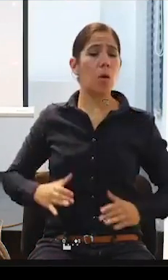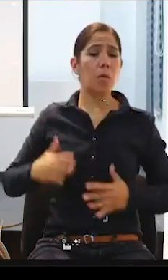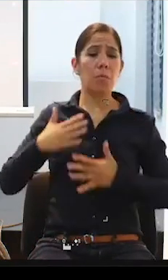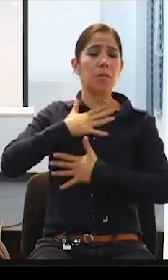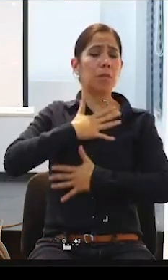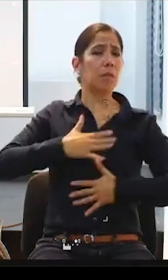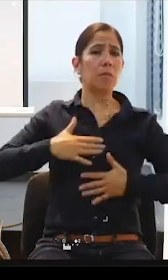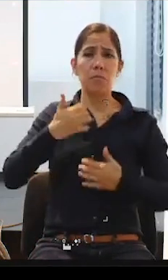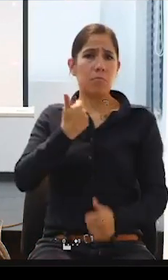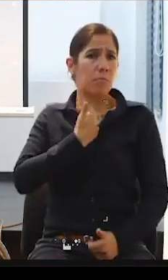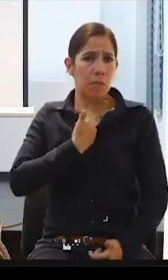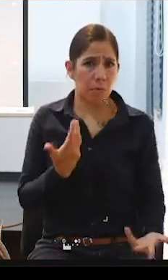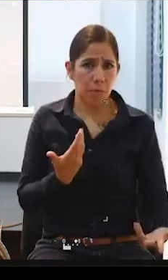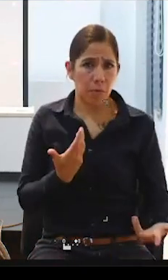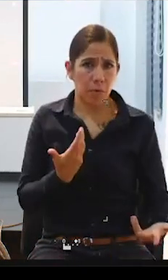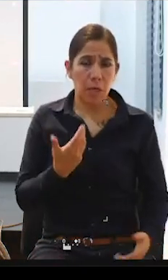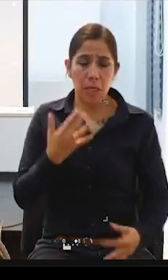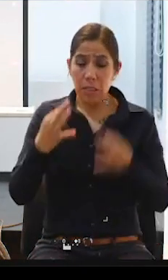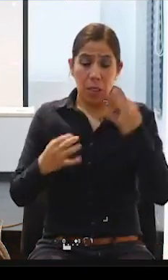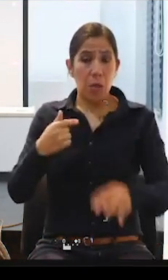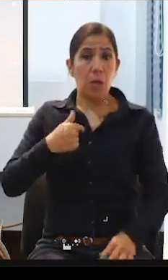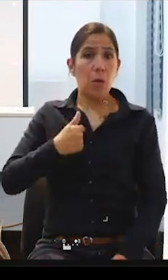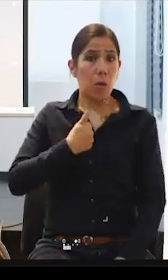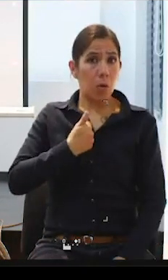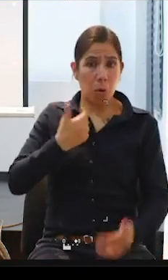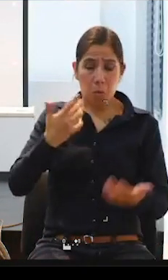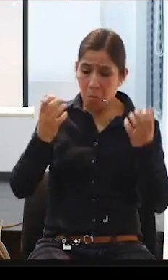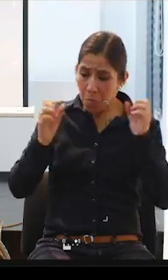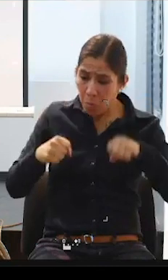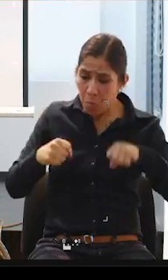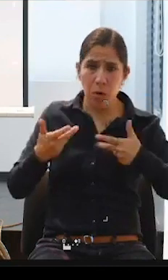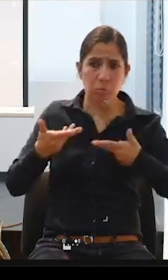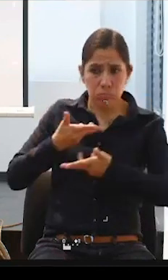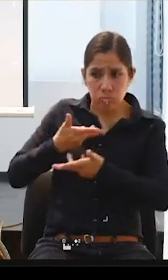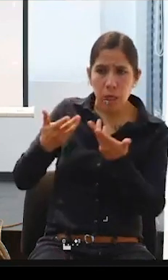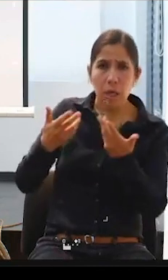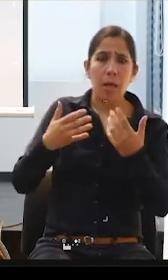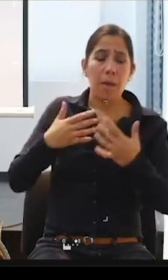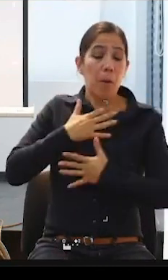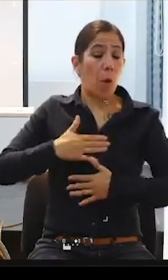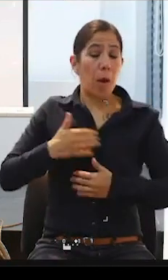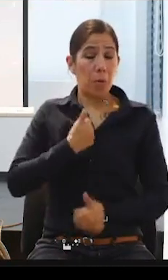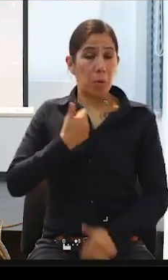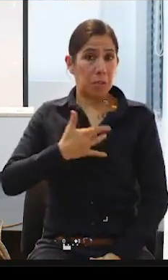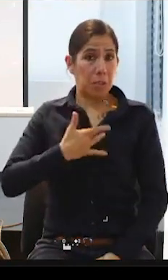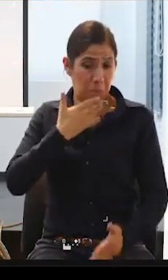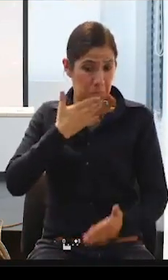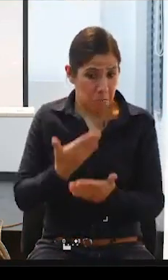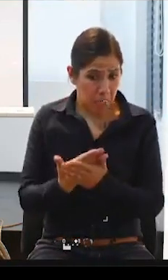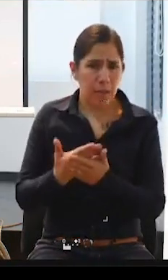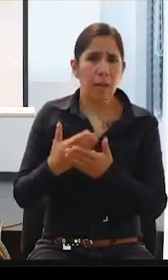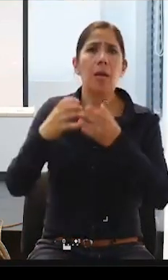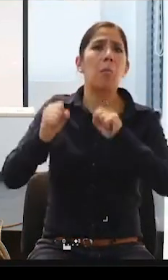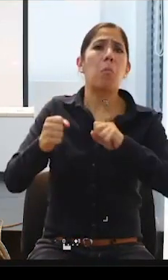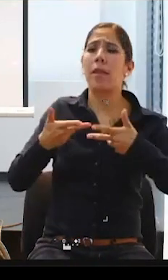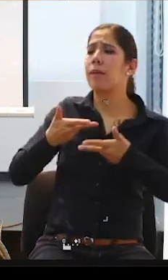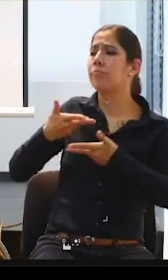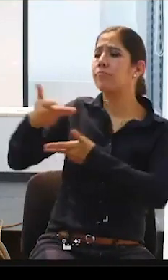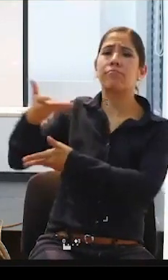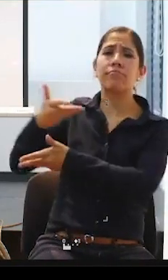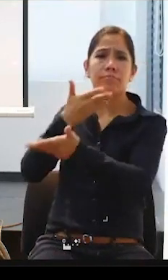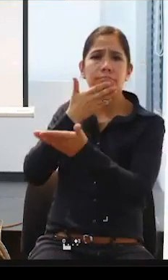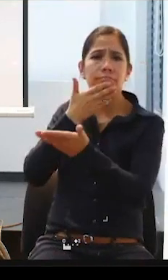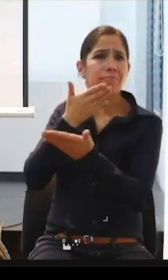accedes a tu propio cuerpo te acercas al resto de personas de una manera mucho más saludable y mucho más